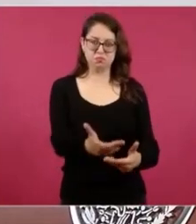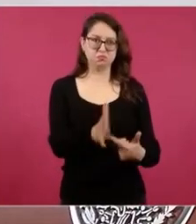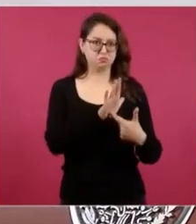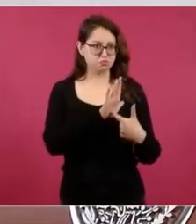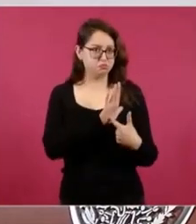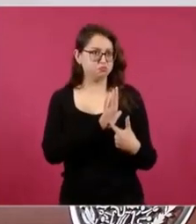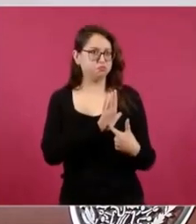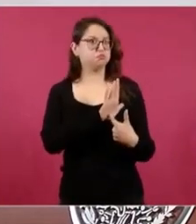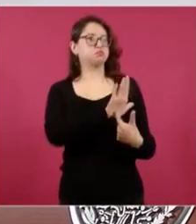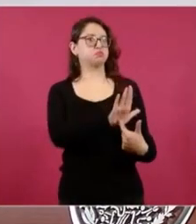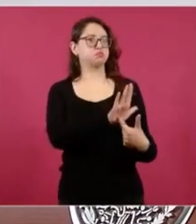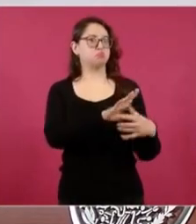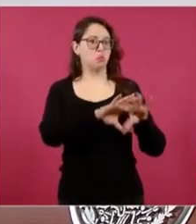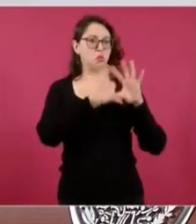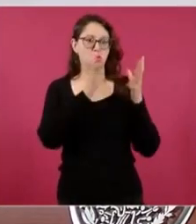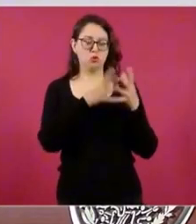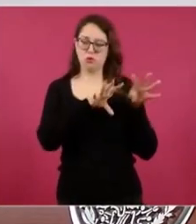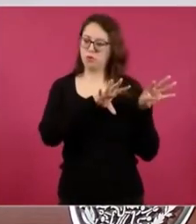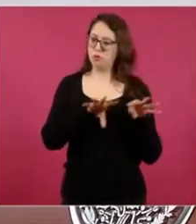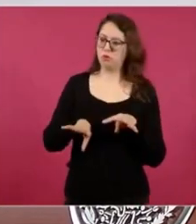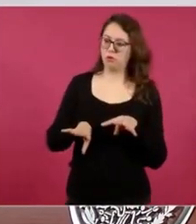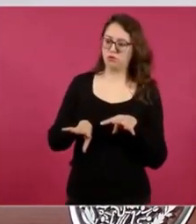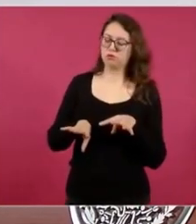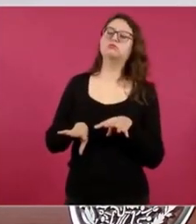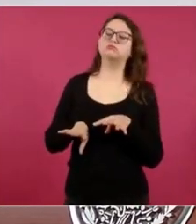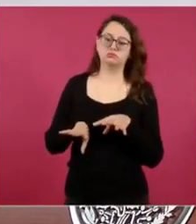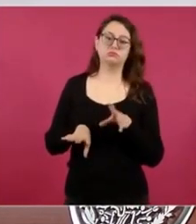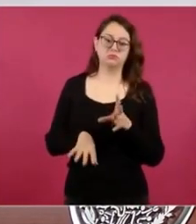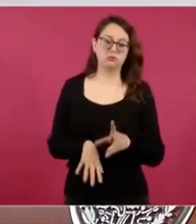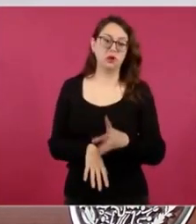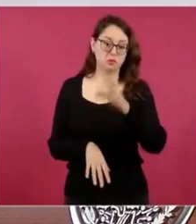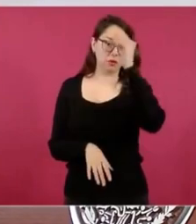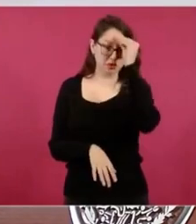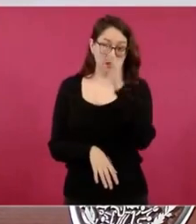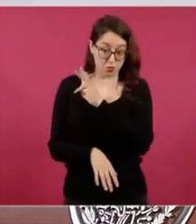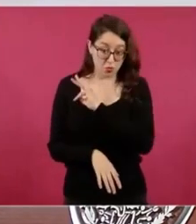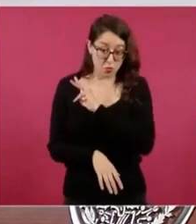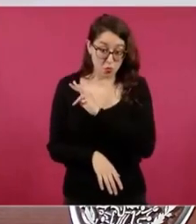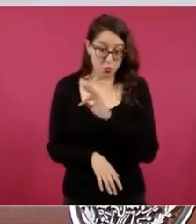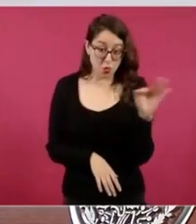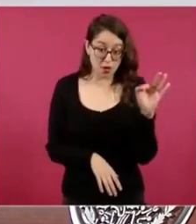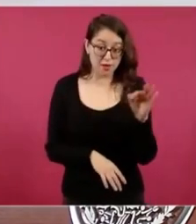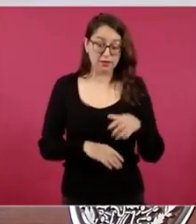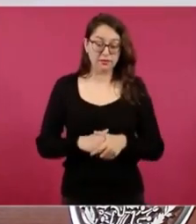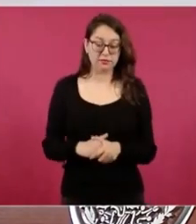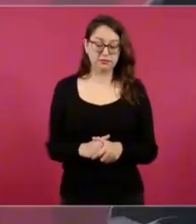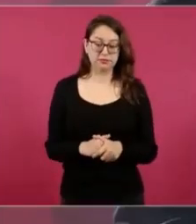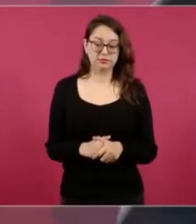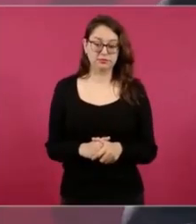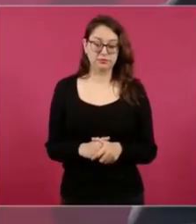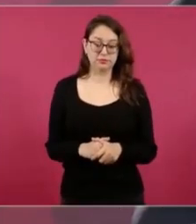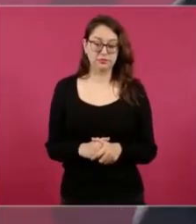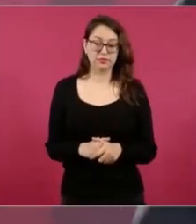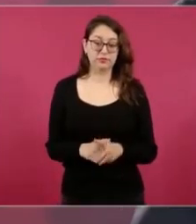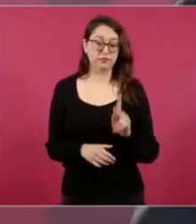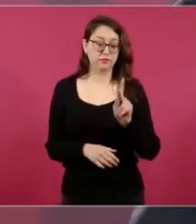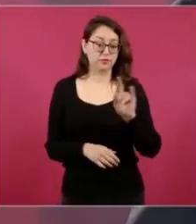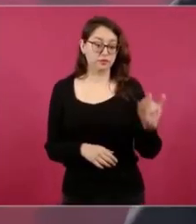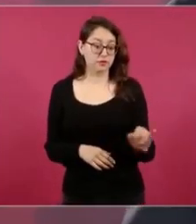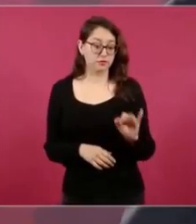al mundo. porque el Poder Judicial